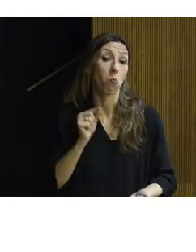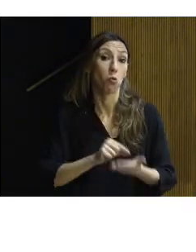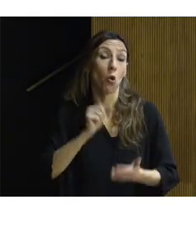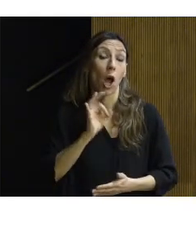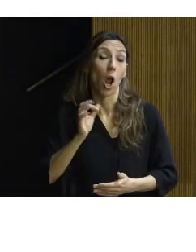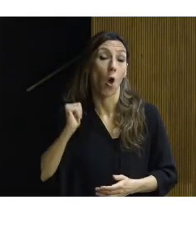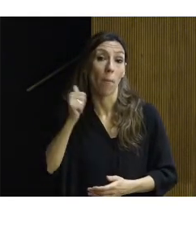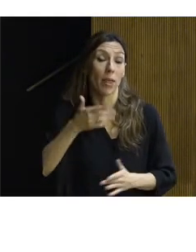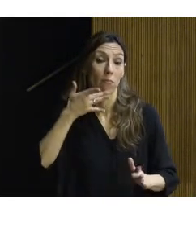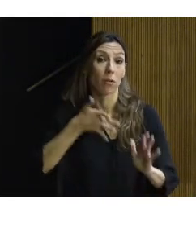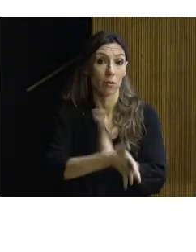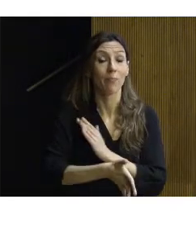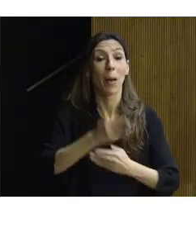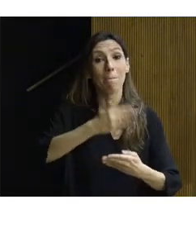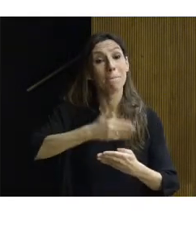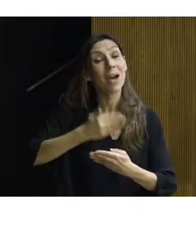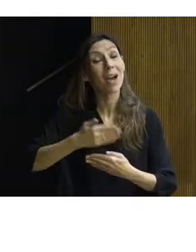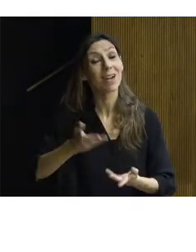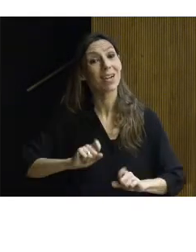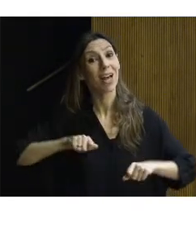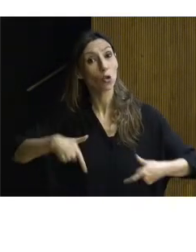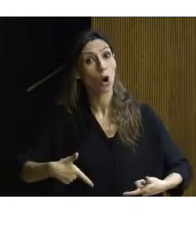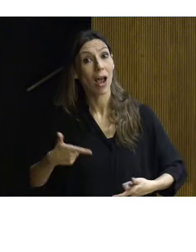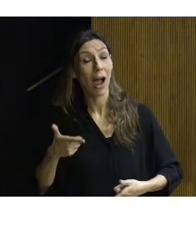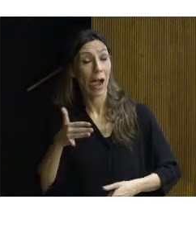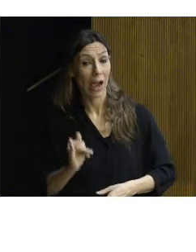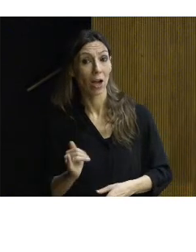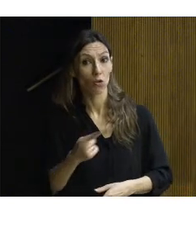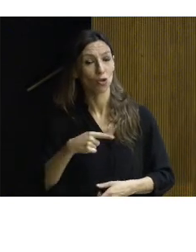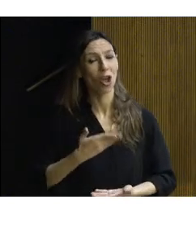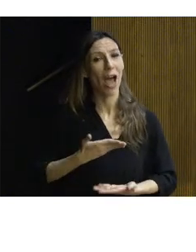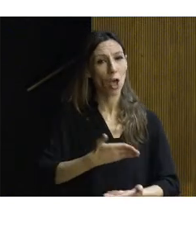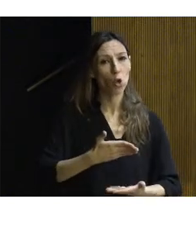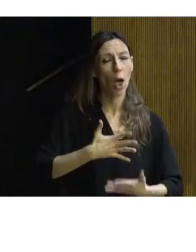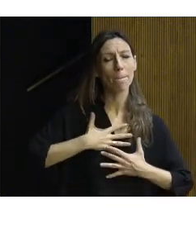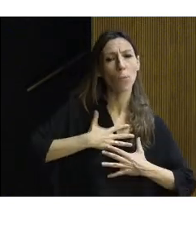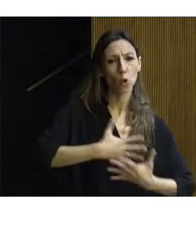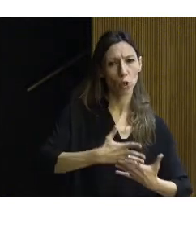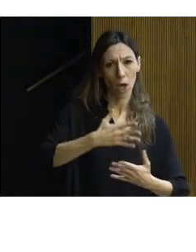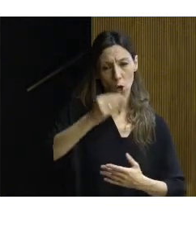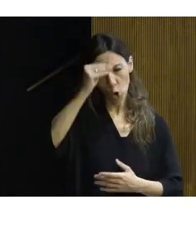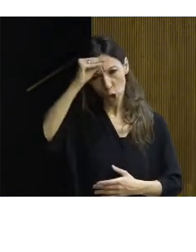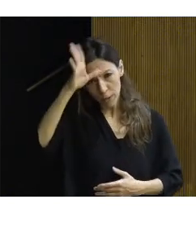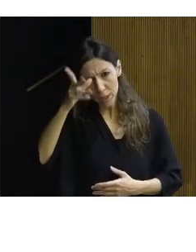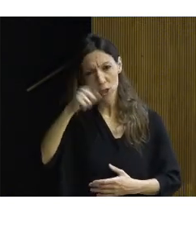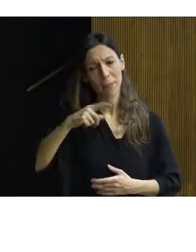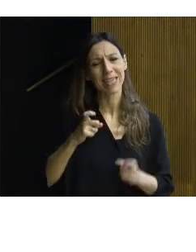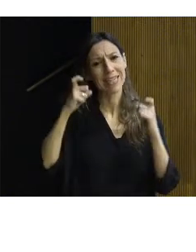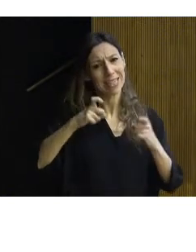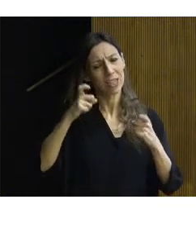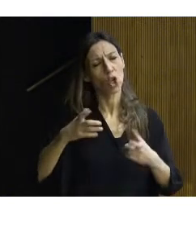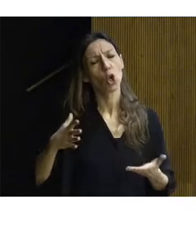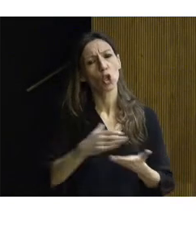naturales y autoimpuestas por nosotros mismos. Con un poco de ayuda, con voluntad, conocimiento y empeño, todos podemos conseguirlo.